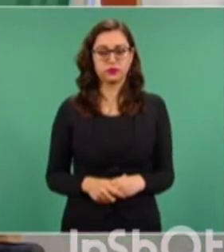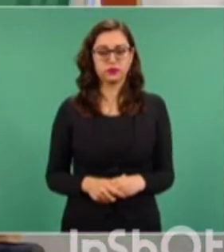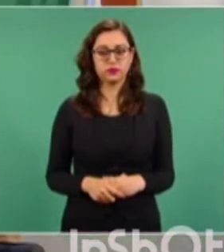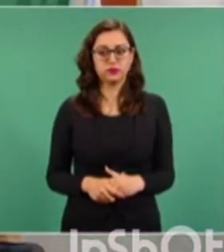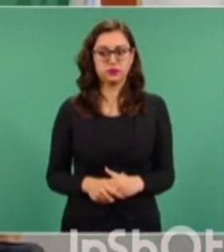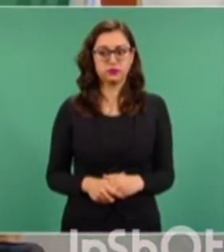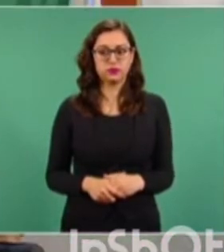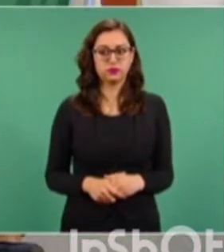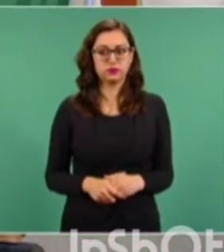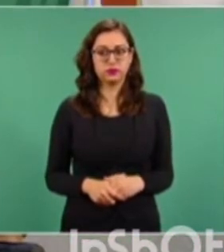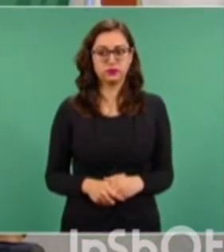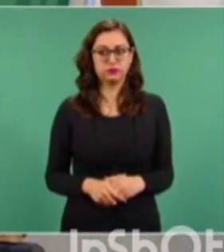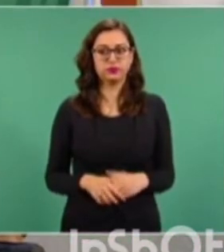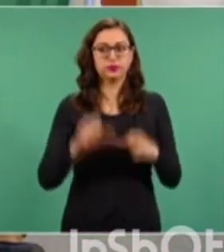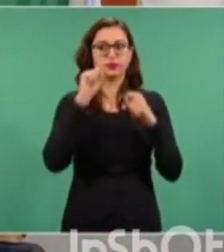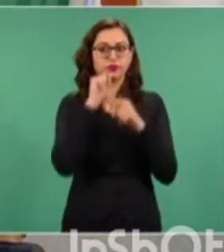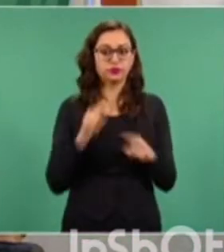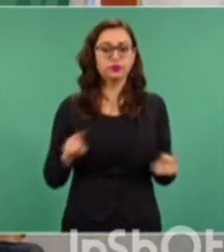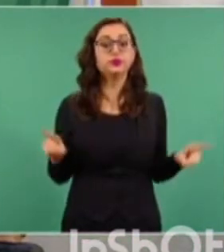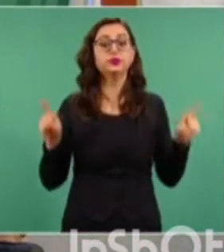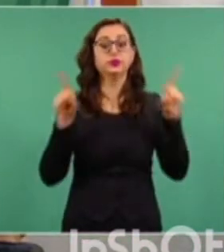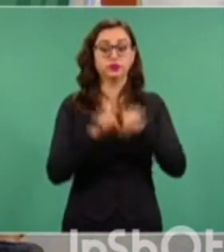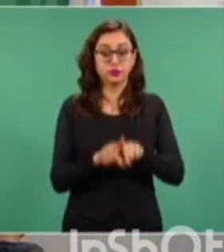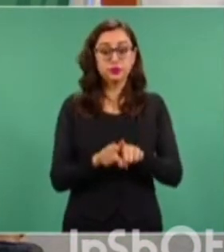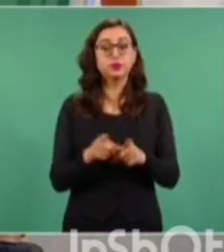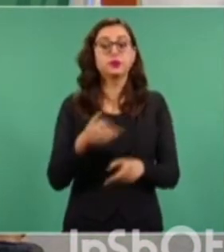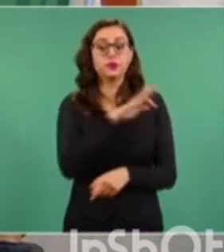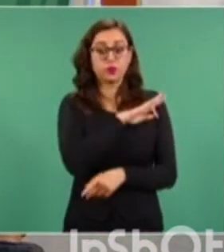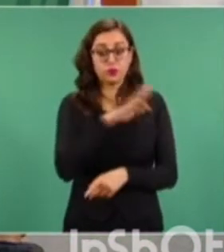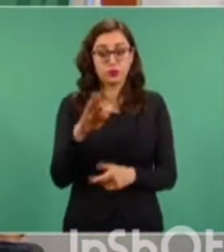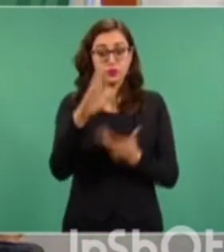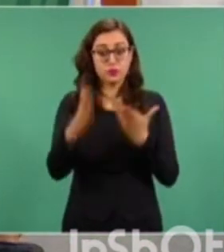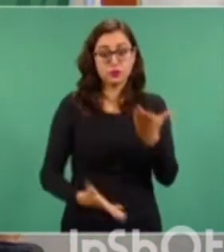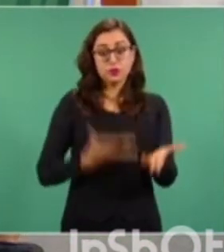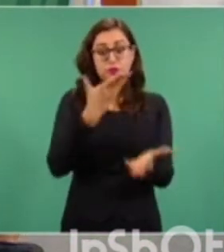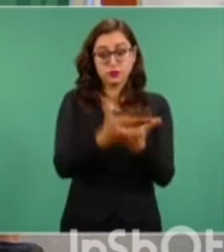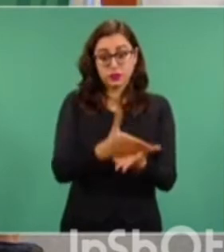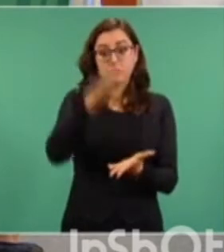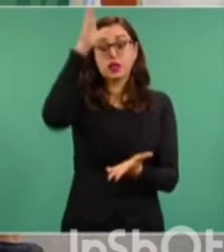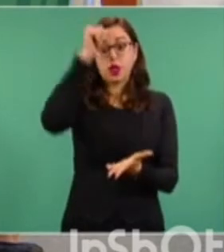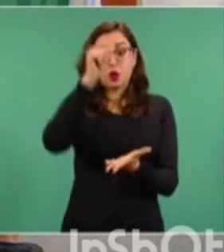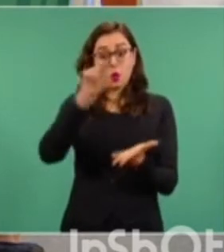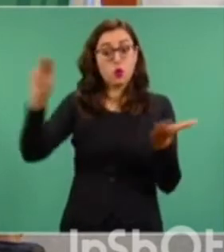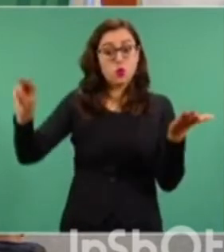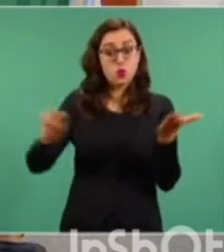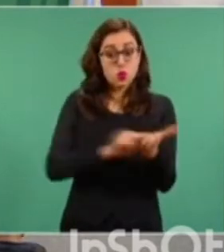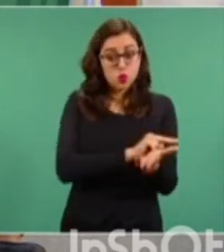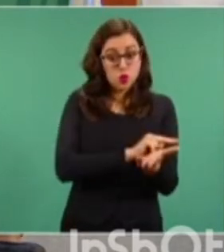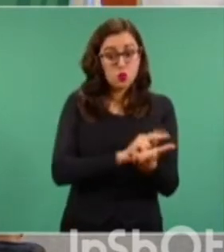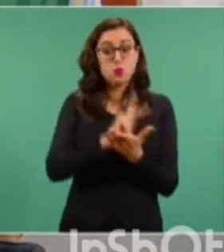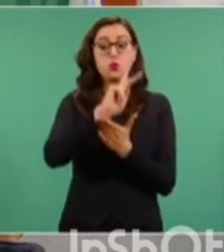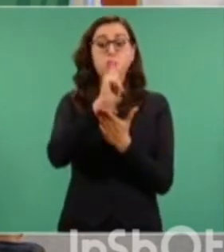Inclusive promoveremos la firma de un acuerdo para la aplicación de un programa